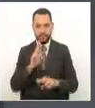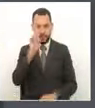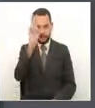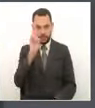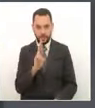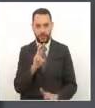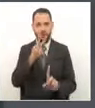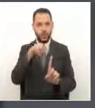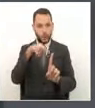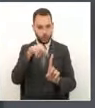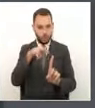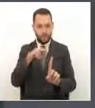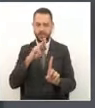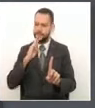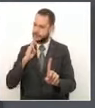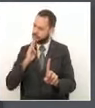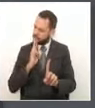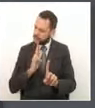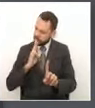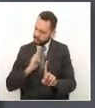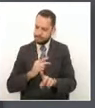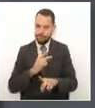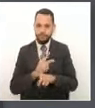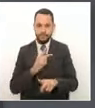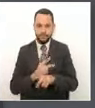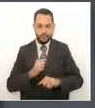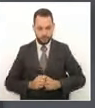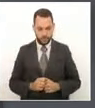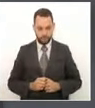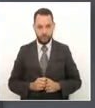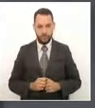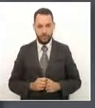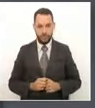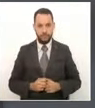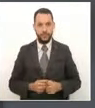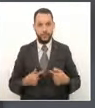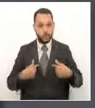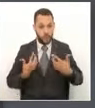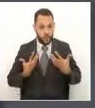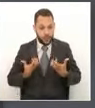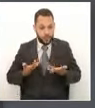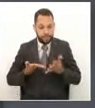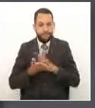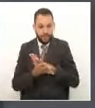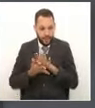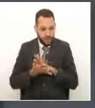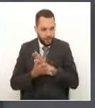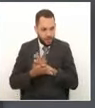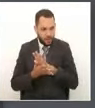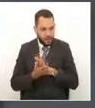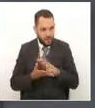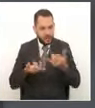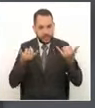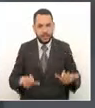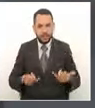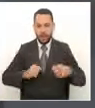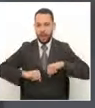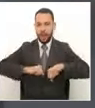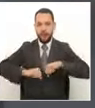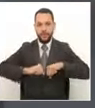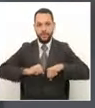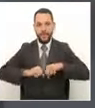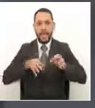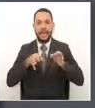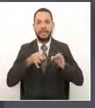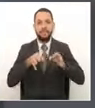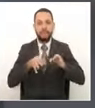meses prácticamente. Quiero contarles que hoy hemos concretado un ejercicio bien interesante con